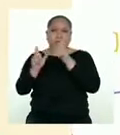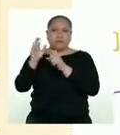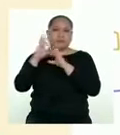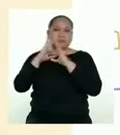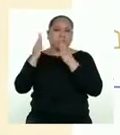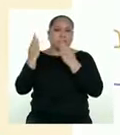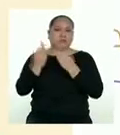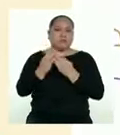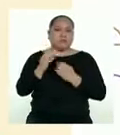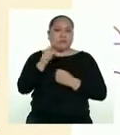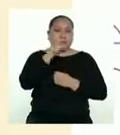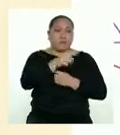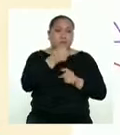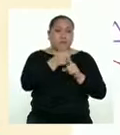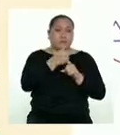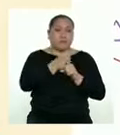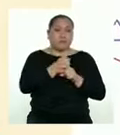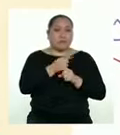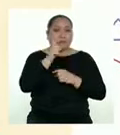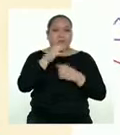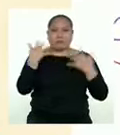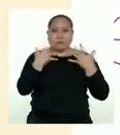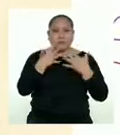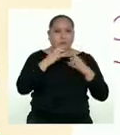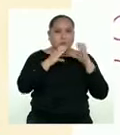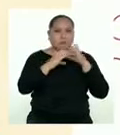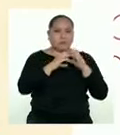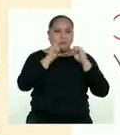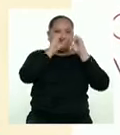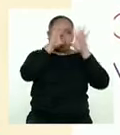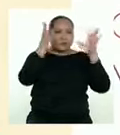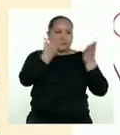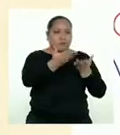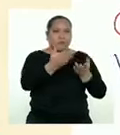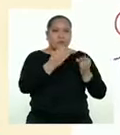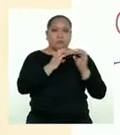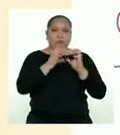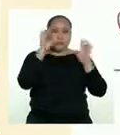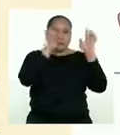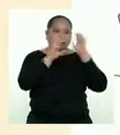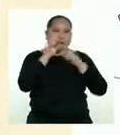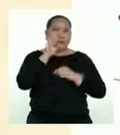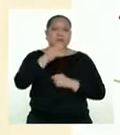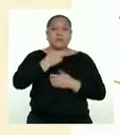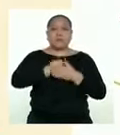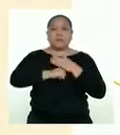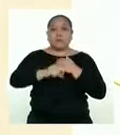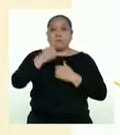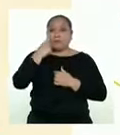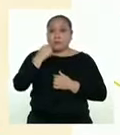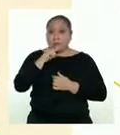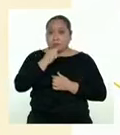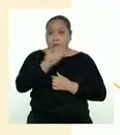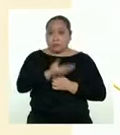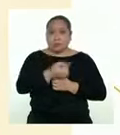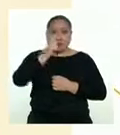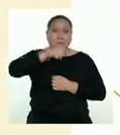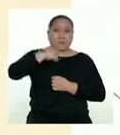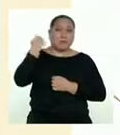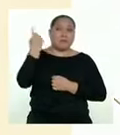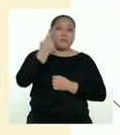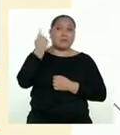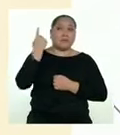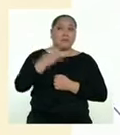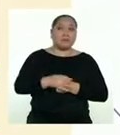transparente con el tema. No tengas miedo de conversar. Aclara sus angustias. Si tu hija o hijo necesita estar sola